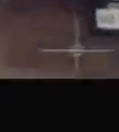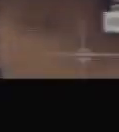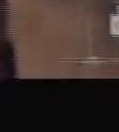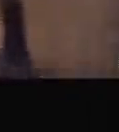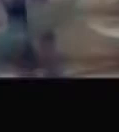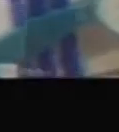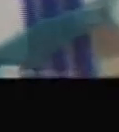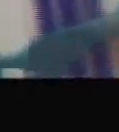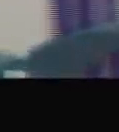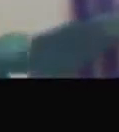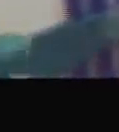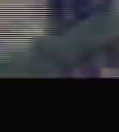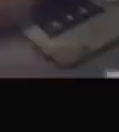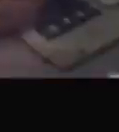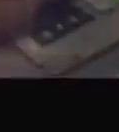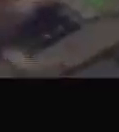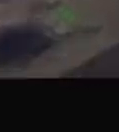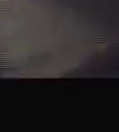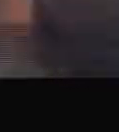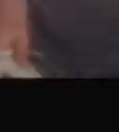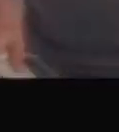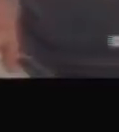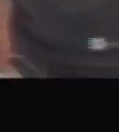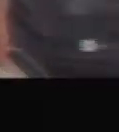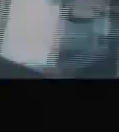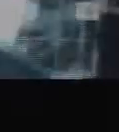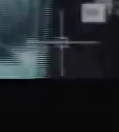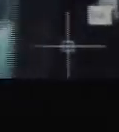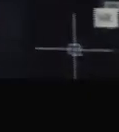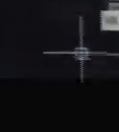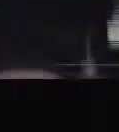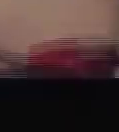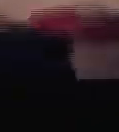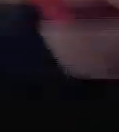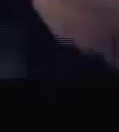Te mantendremos informado con todo lo que necesitas saber.